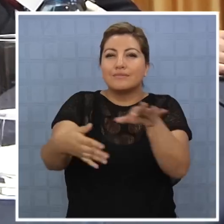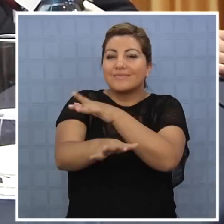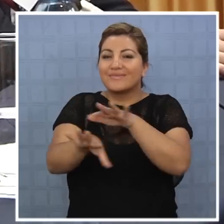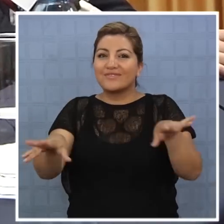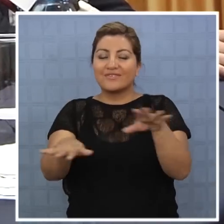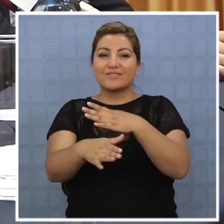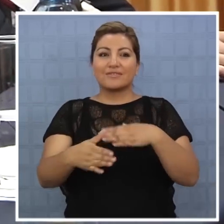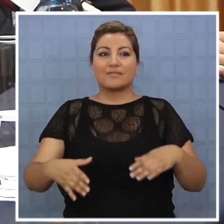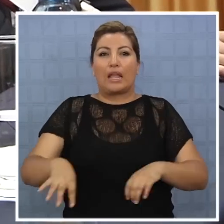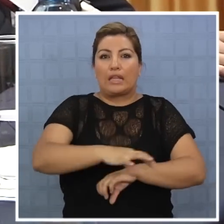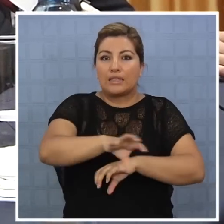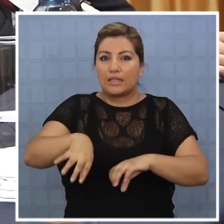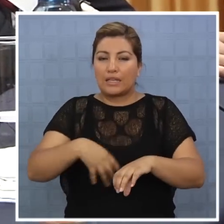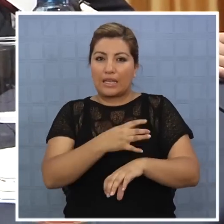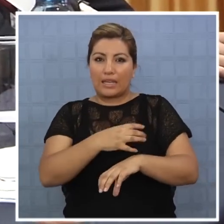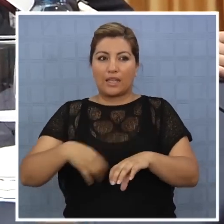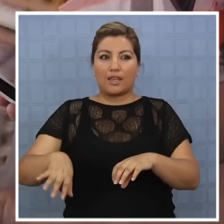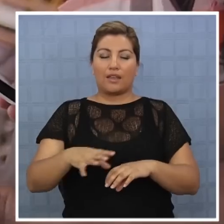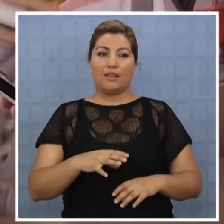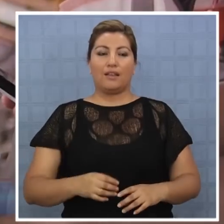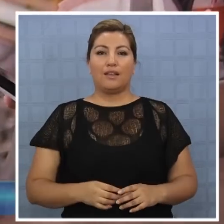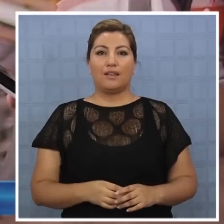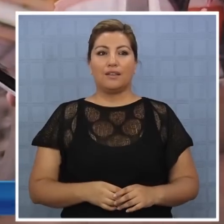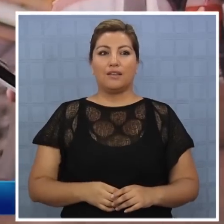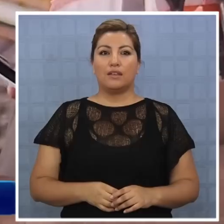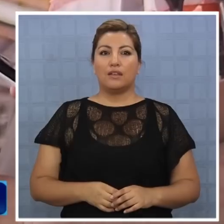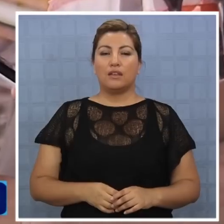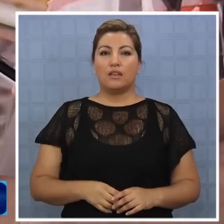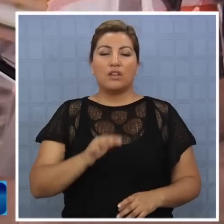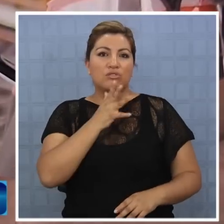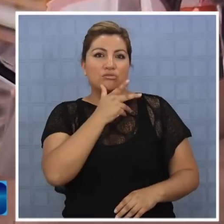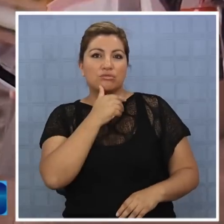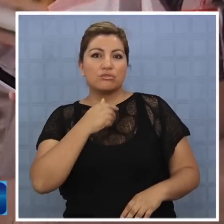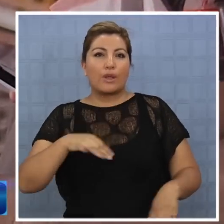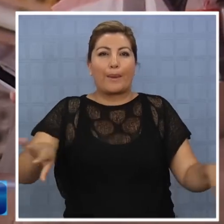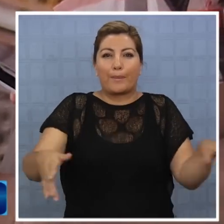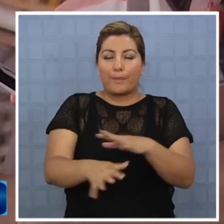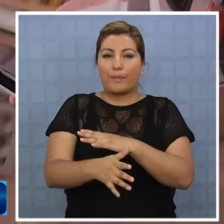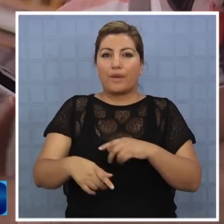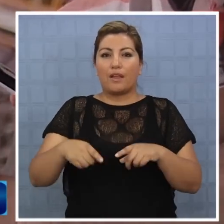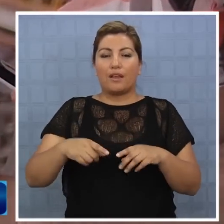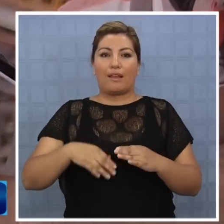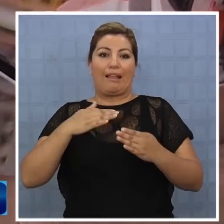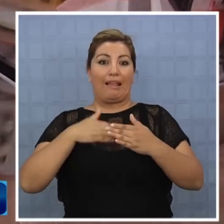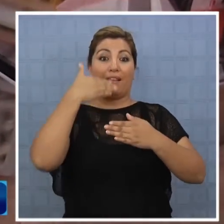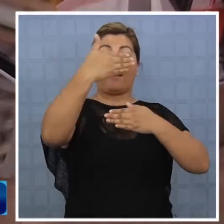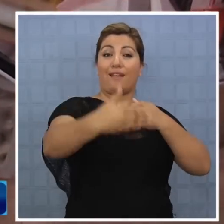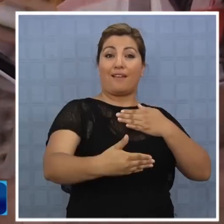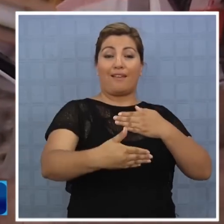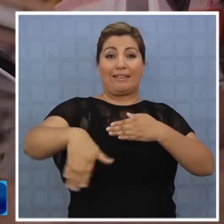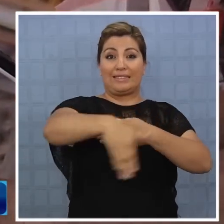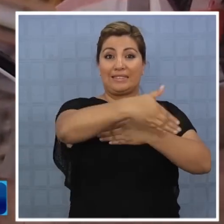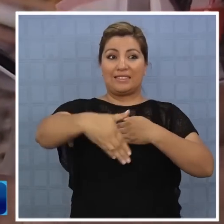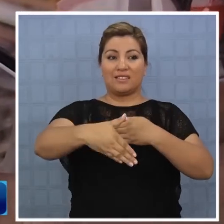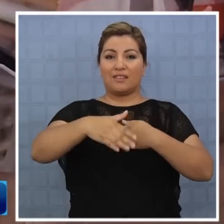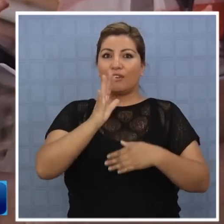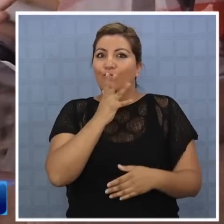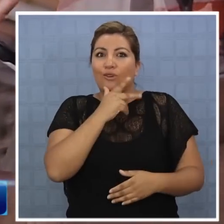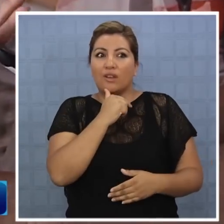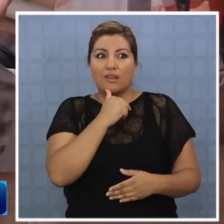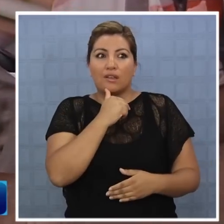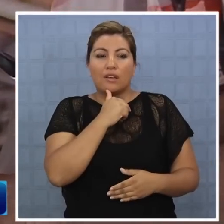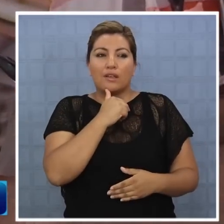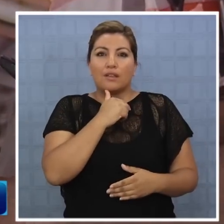Yo tengo mar en mi isla de Puerto Rico, pero yo no tengo mar y al otro lado casi de la calle